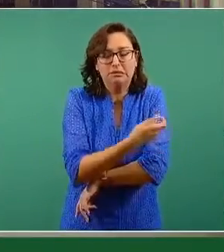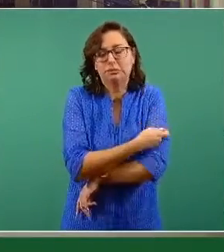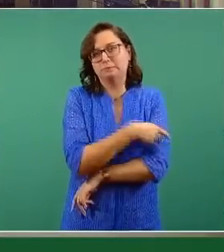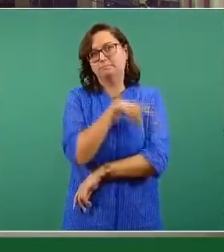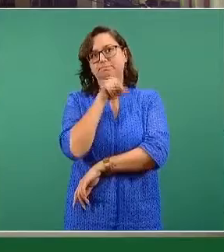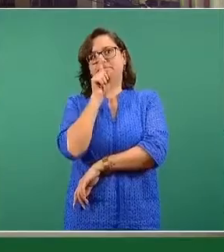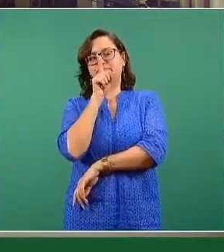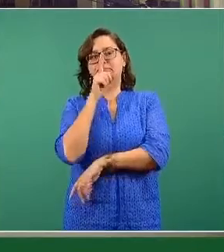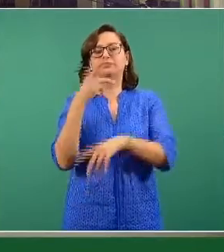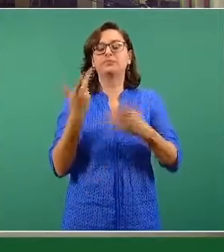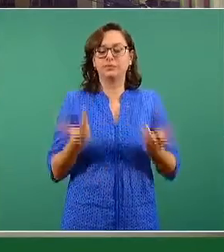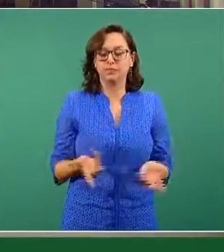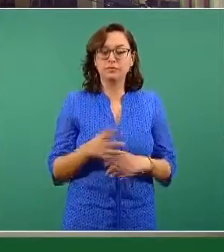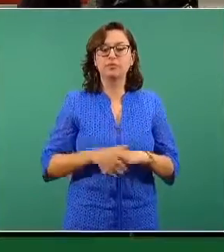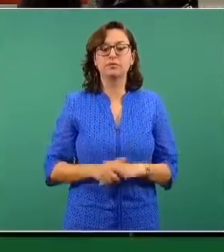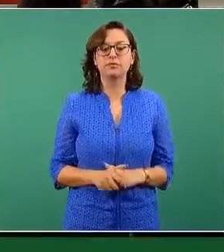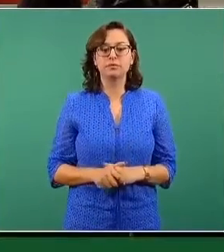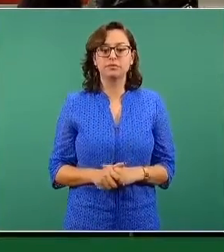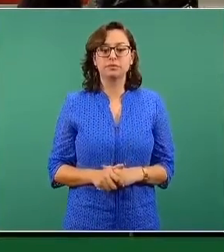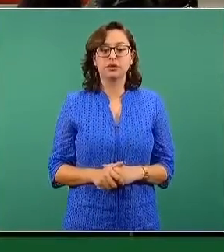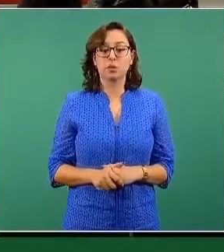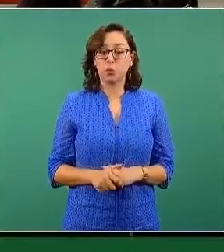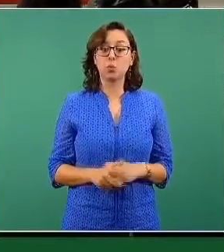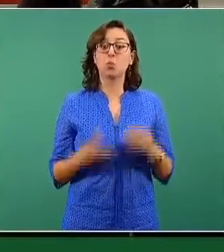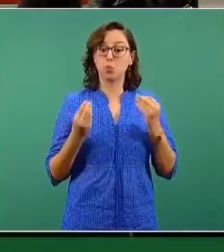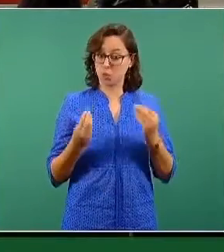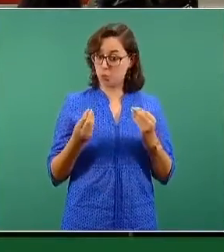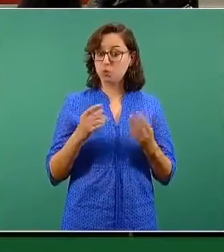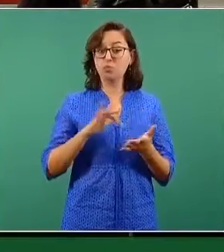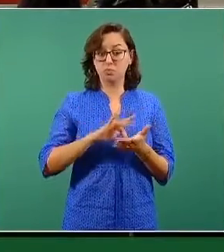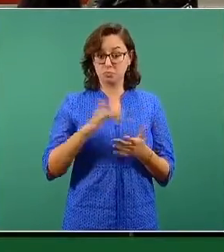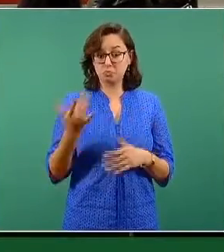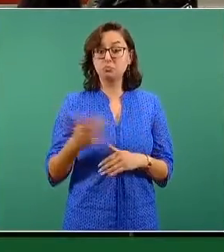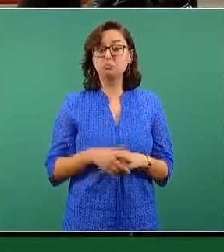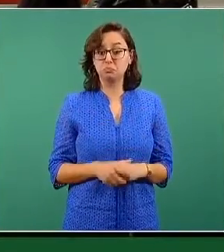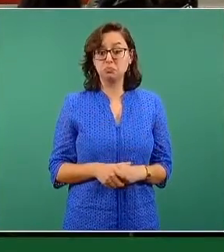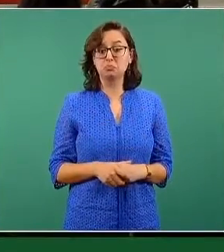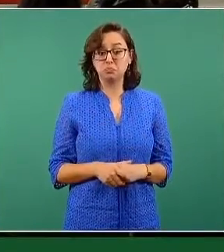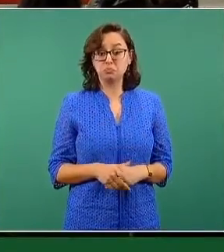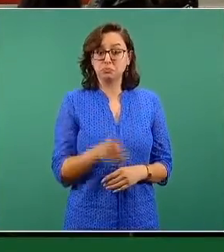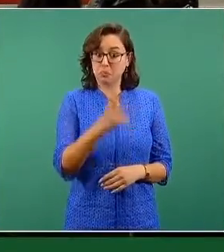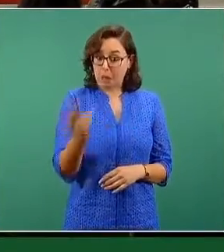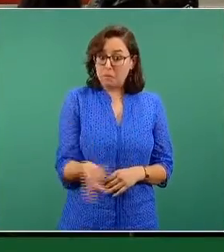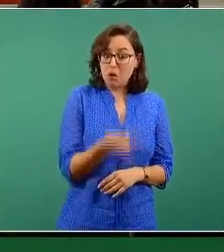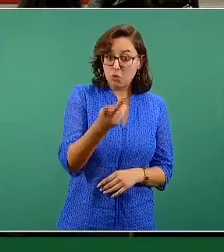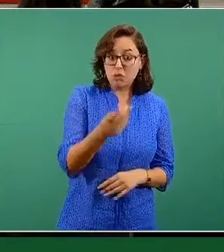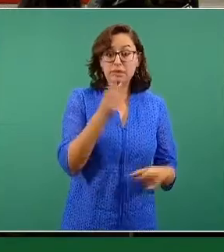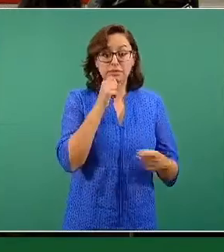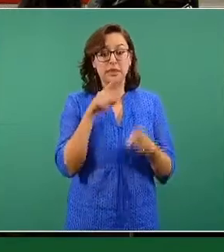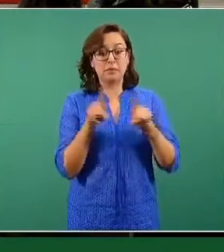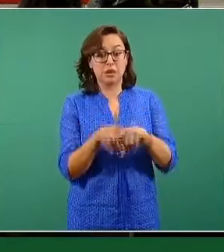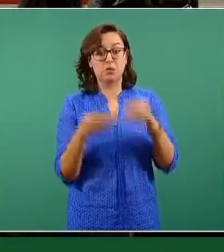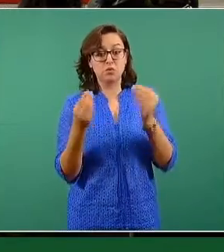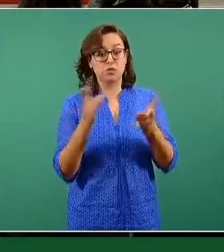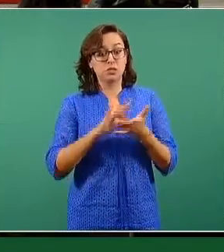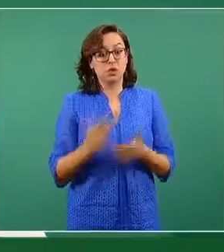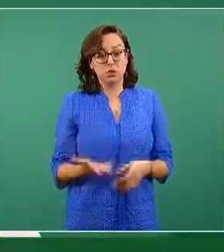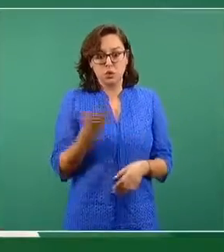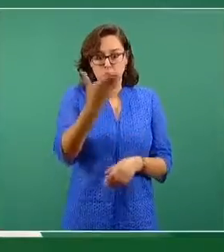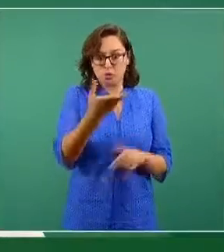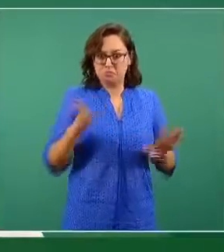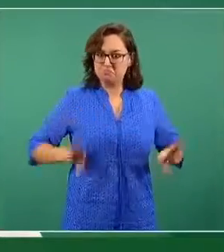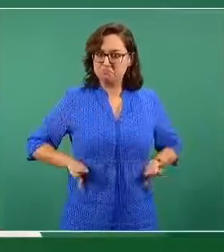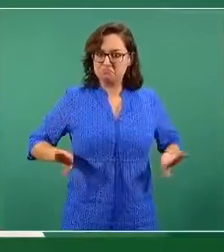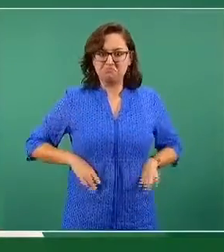persistente interés por el bienestar de las personas migrantes, es algo que